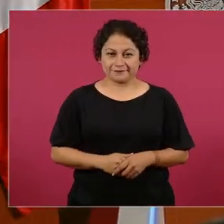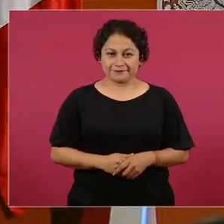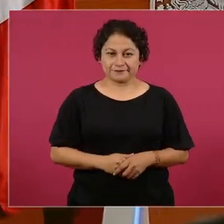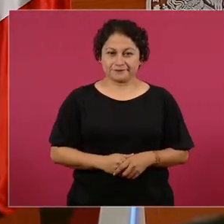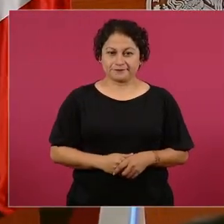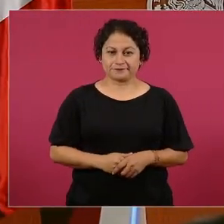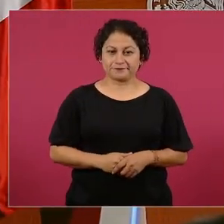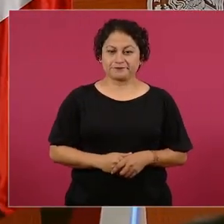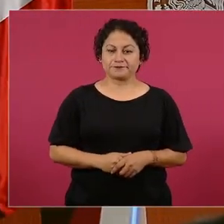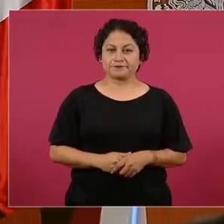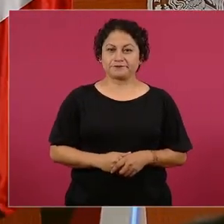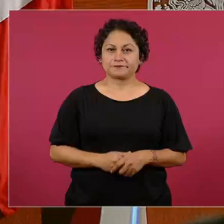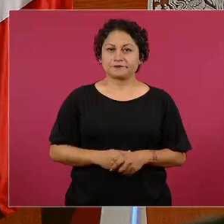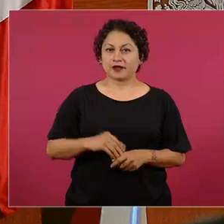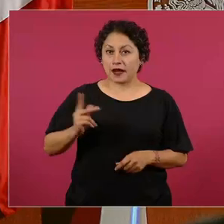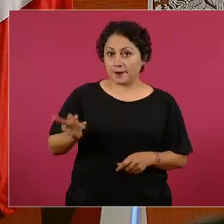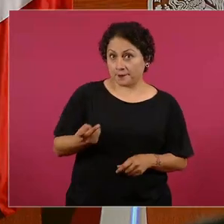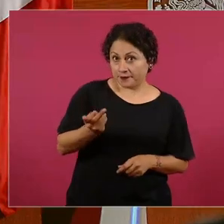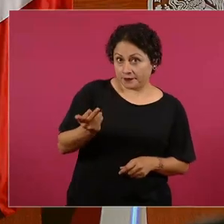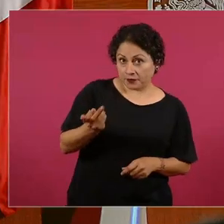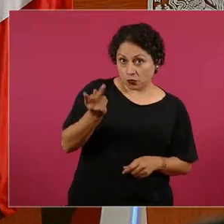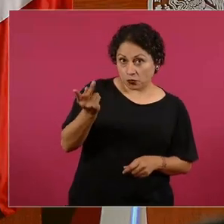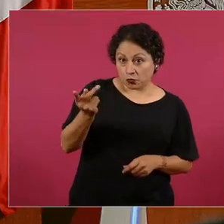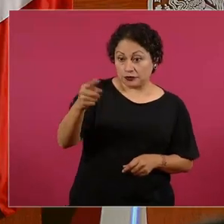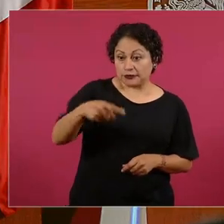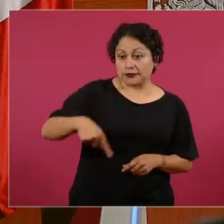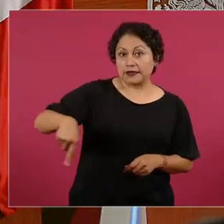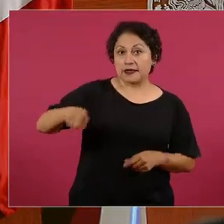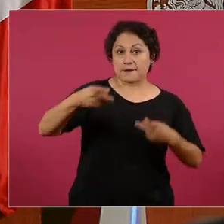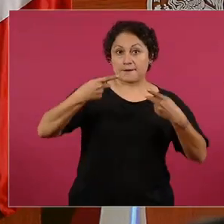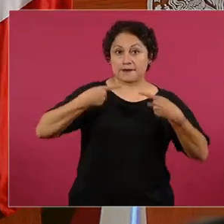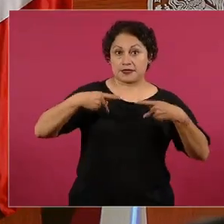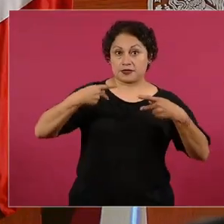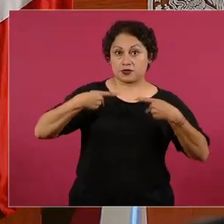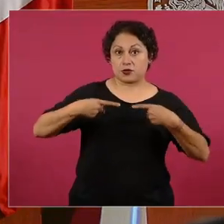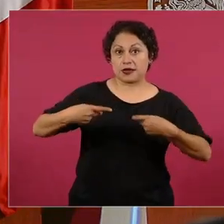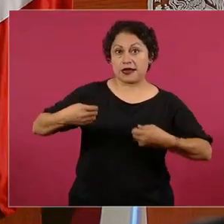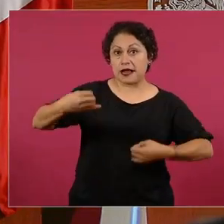que si se eligen a los jueces por voto popular